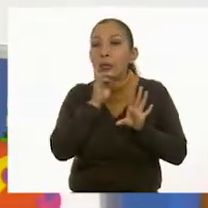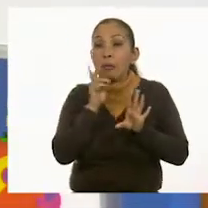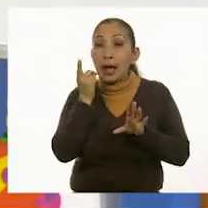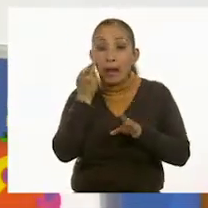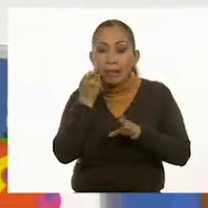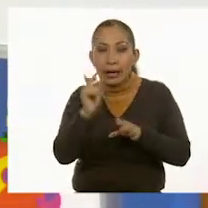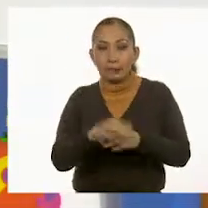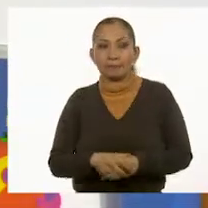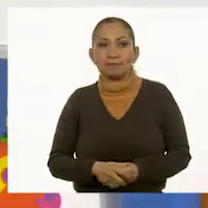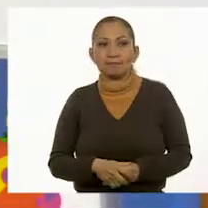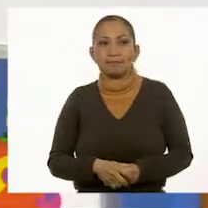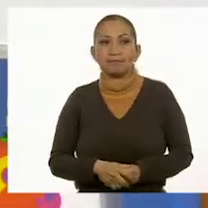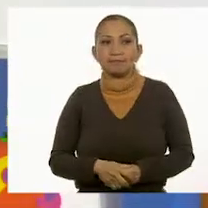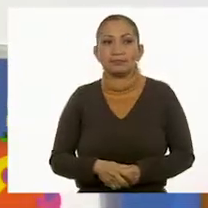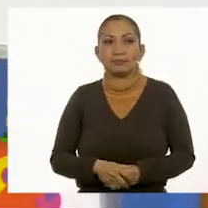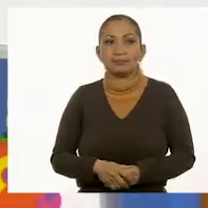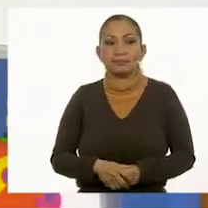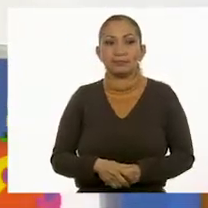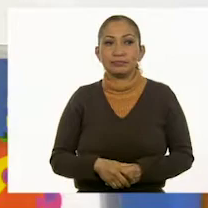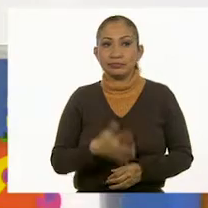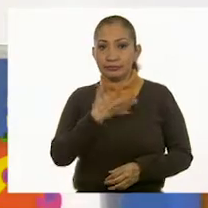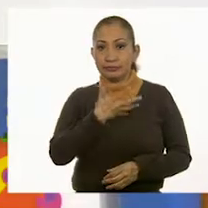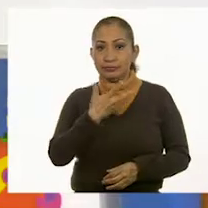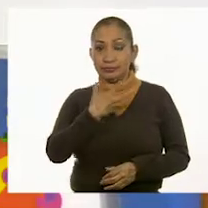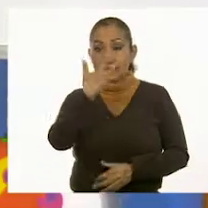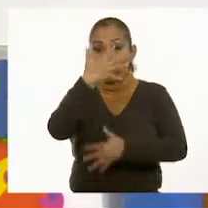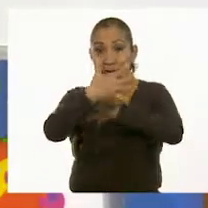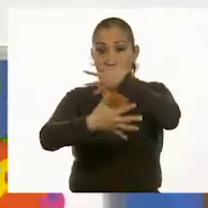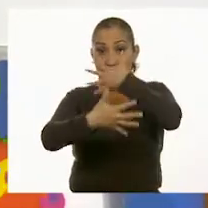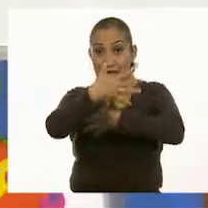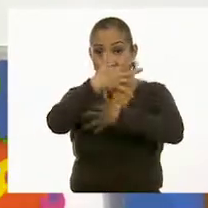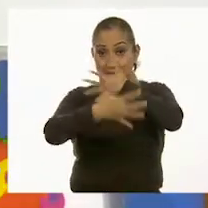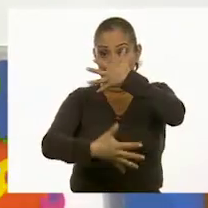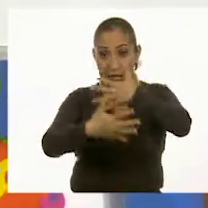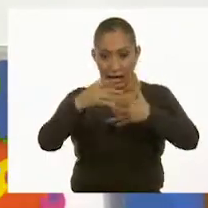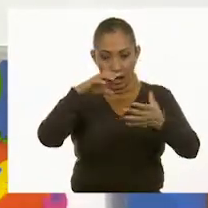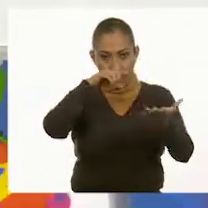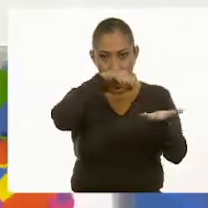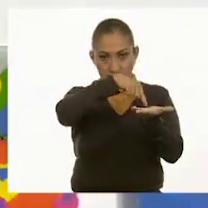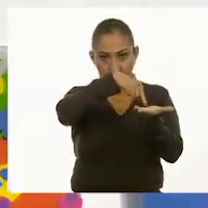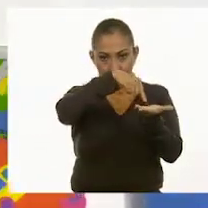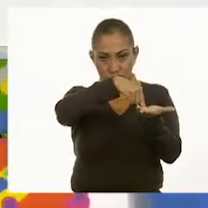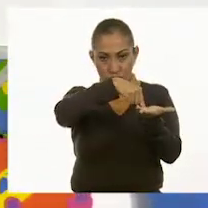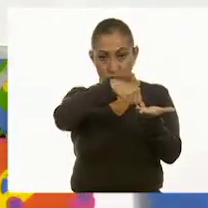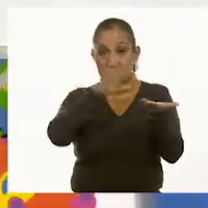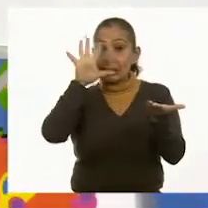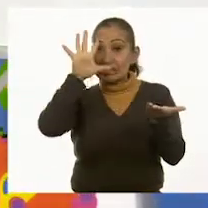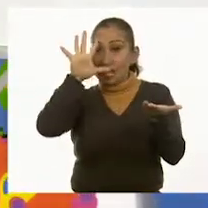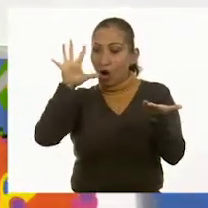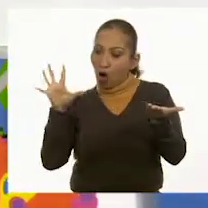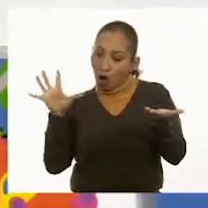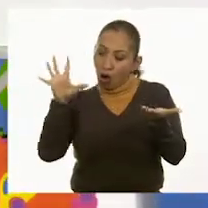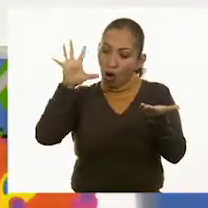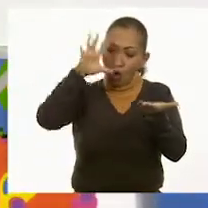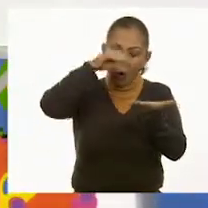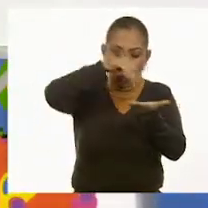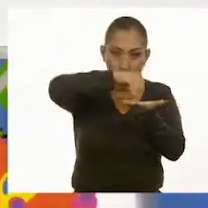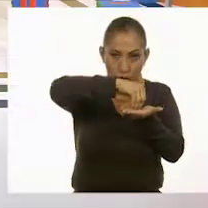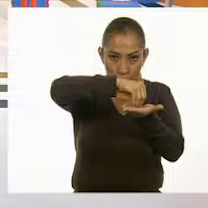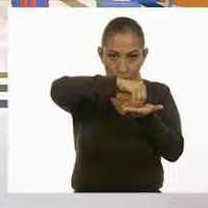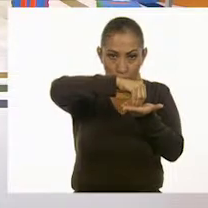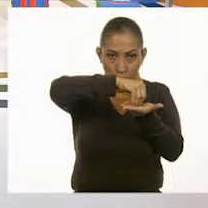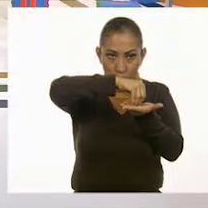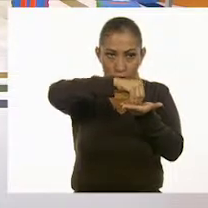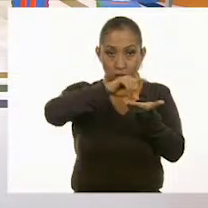es comprobando. Así es. Entonces, tengo mis 15 fichas dentro de la cajita. Así es. Agregamos 5. Y